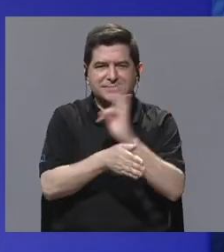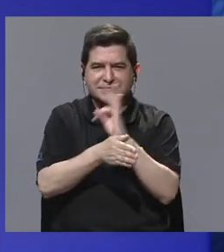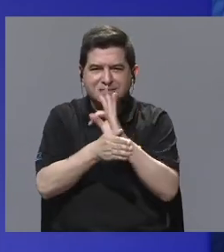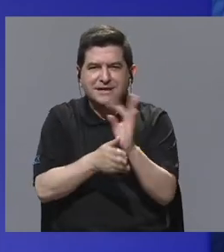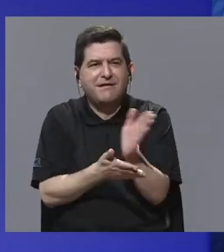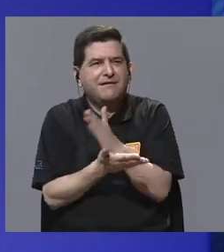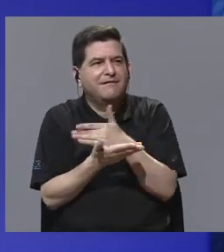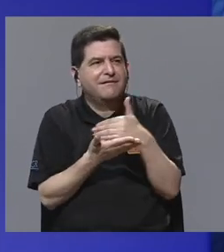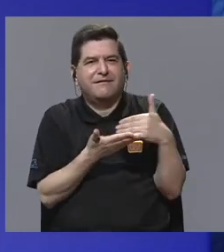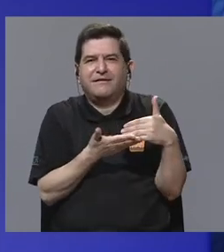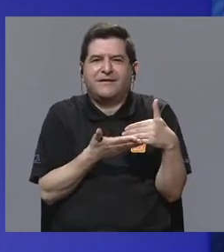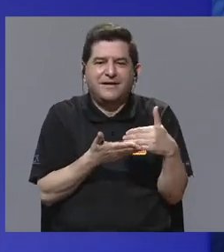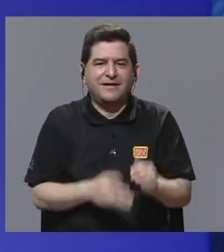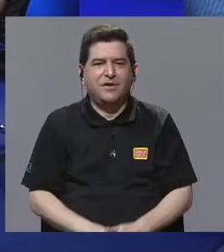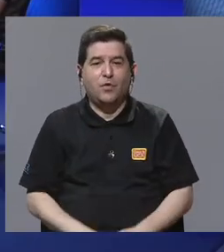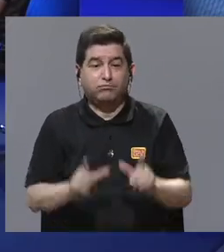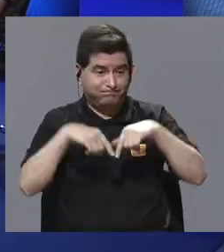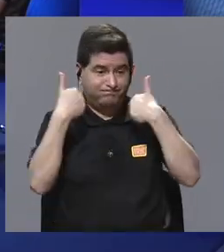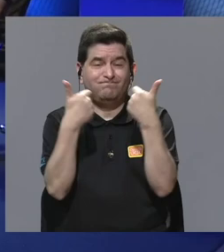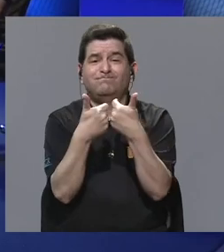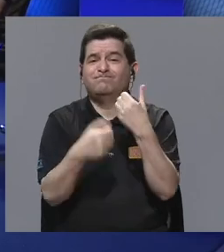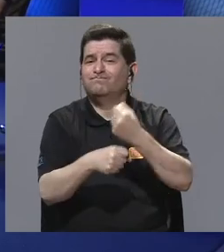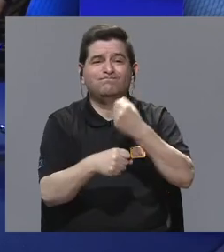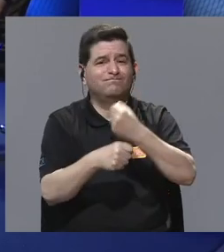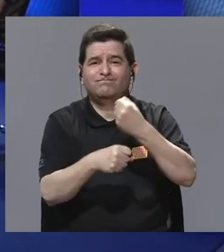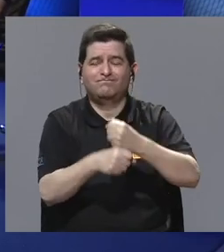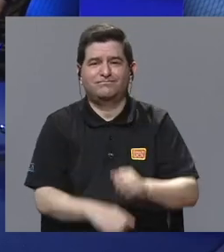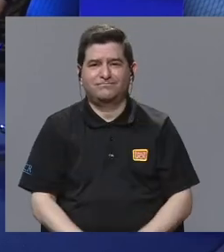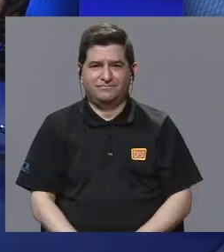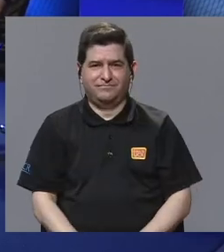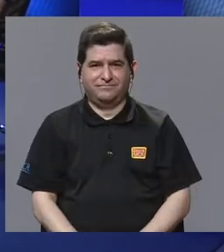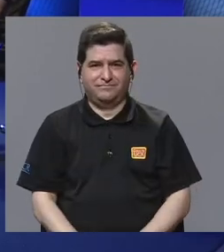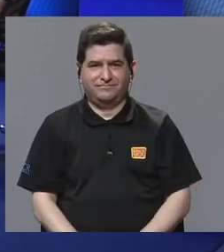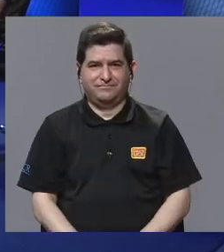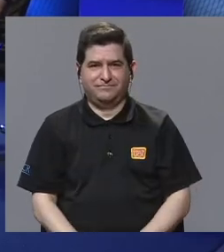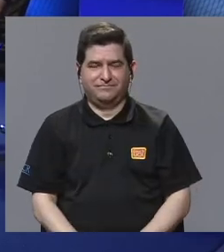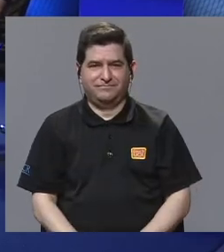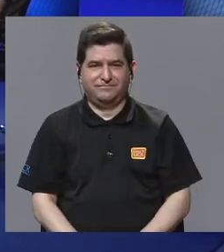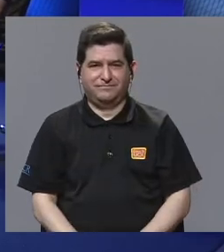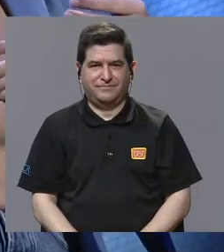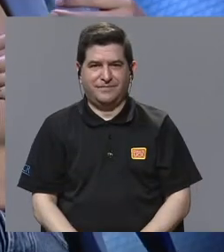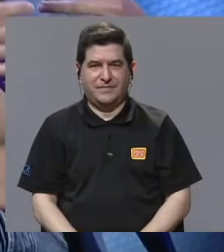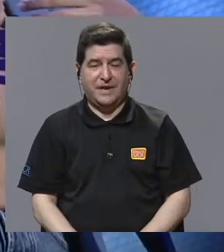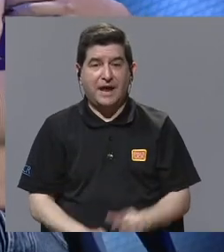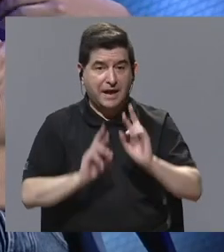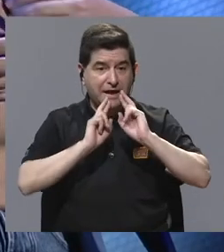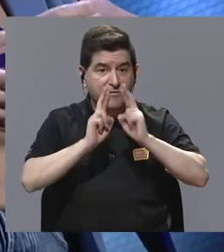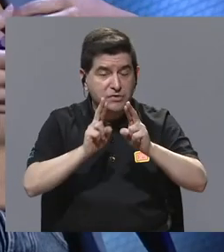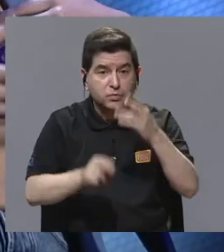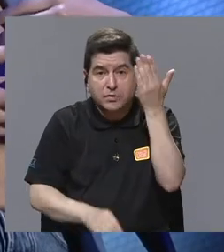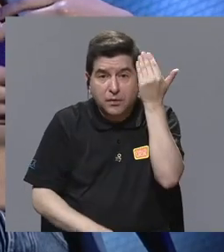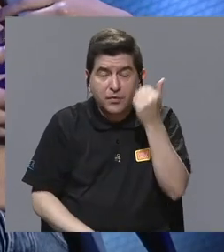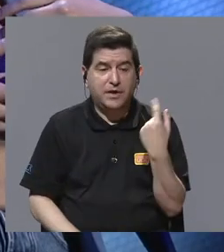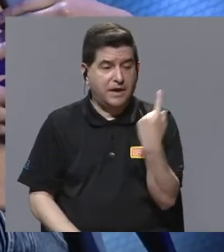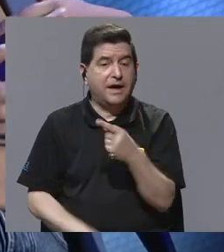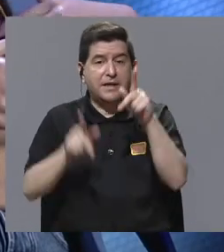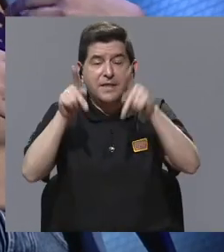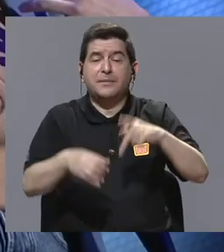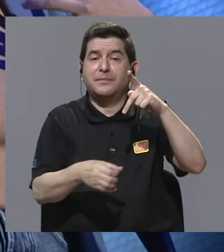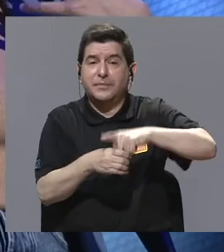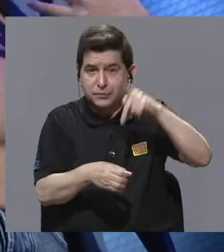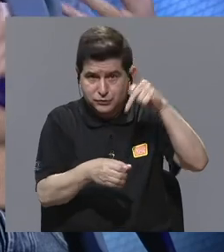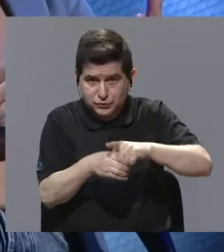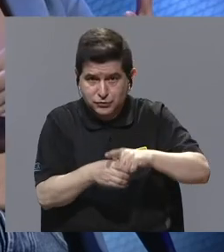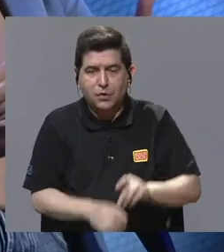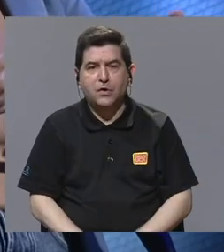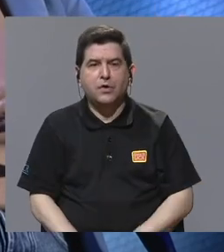colectivo, ¿verdad? O sea, aparte de que esto sea lo que es, es porque cada persona que participó dio